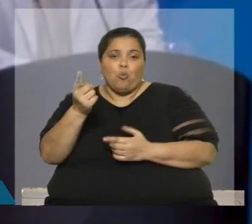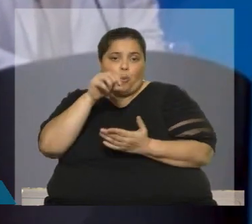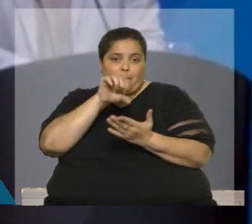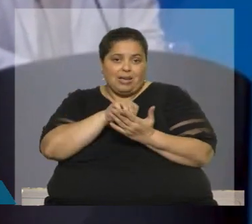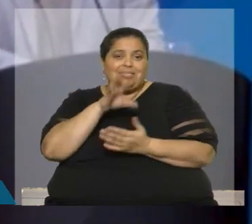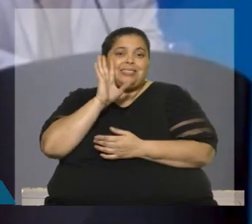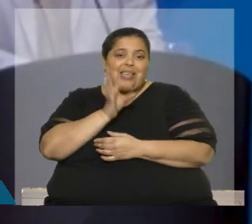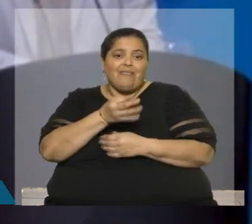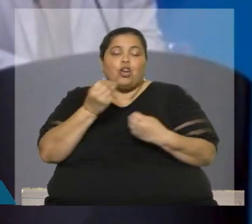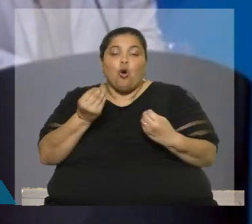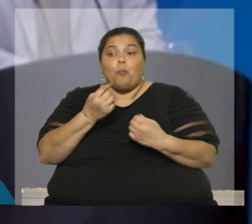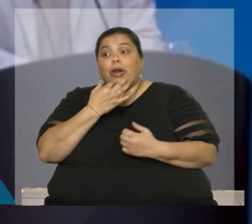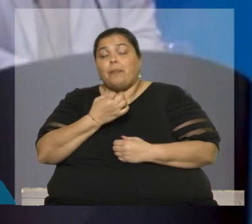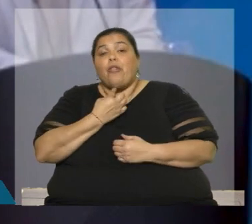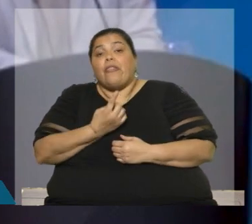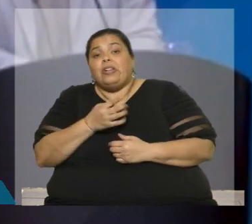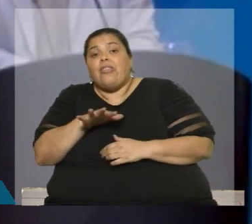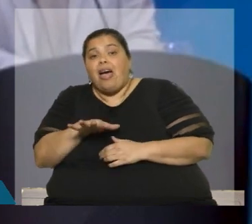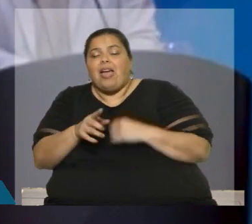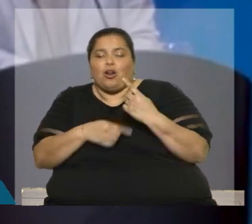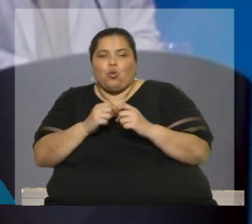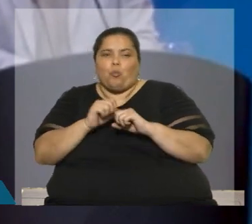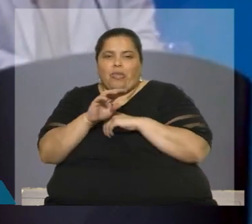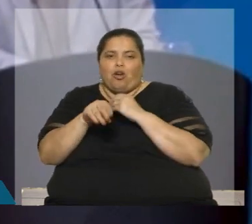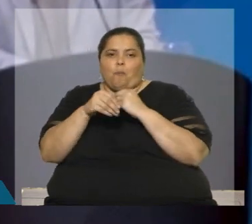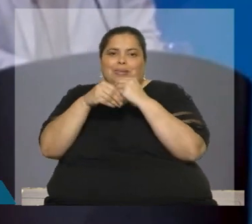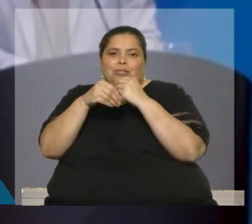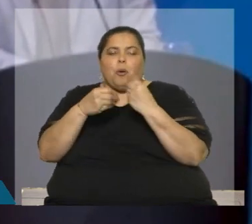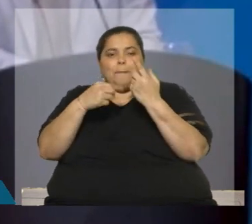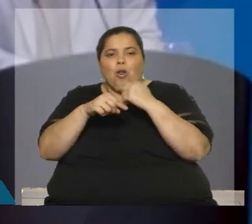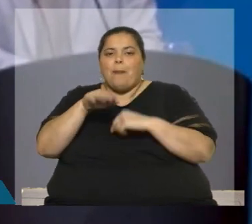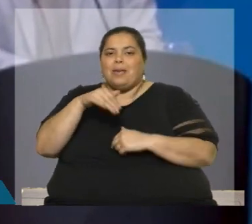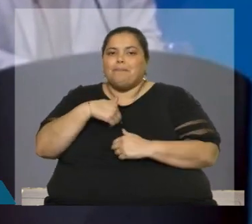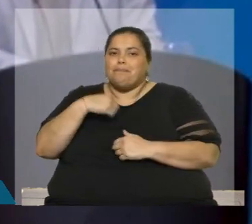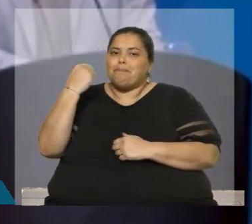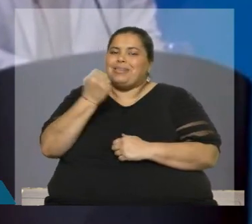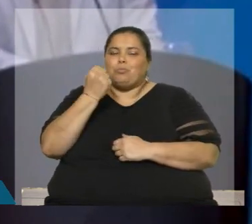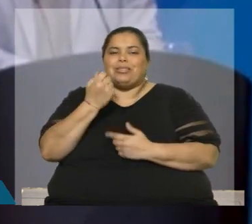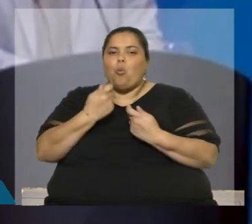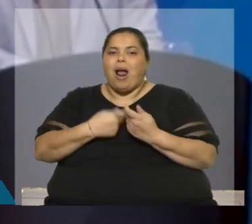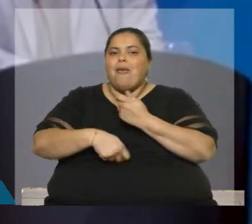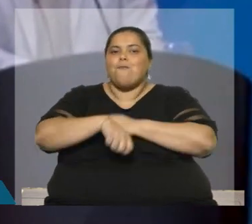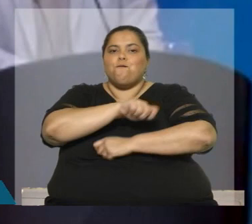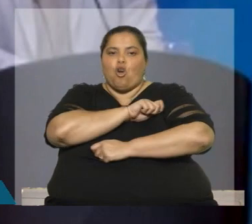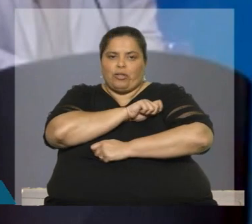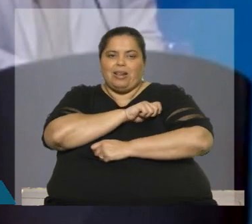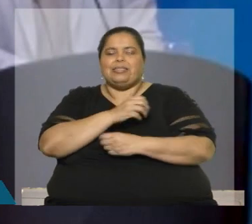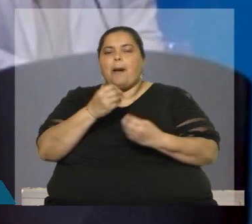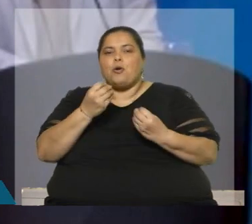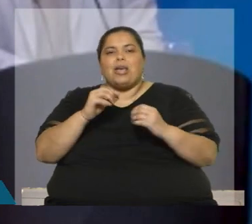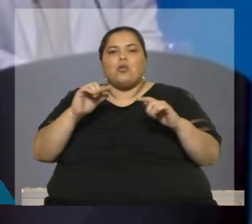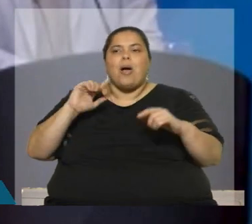compensar aquellas debilidades que eventualmente pueda presentar. Pero sobre todo a me importa destacar las fortalezas, porque a nadie obliga